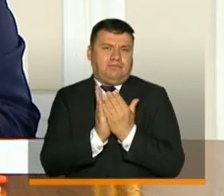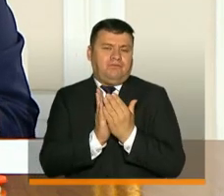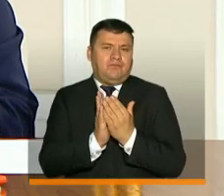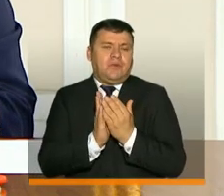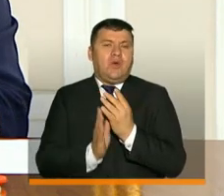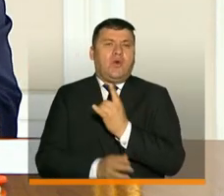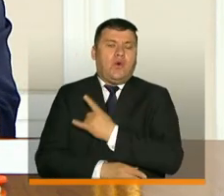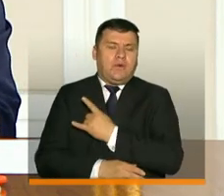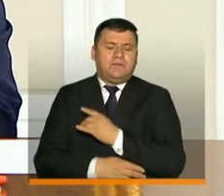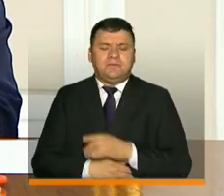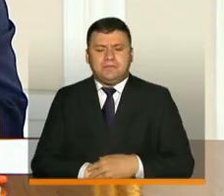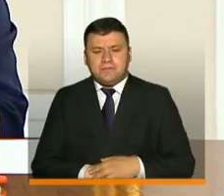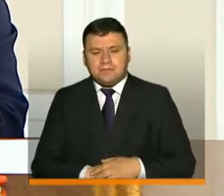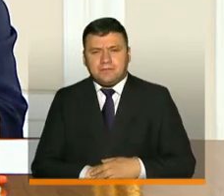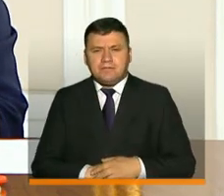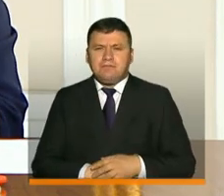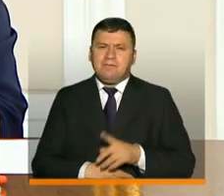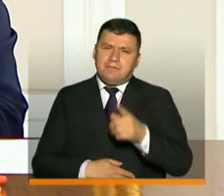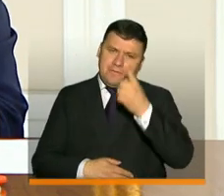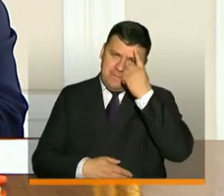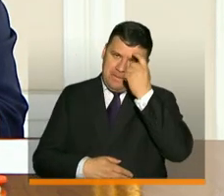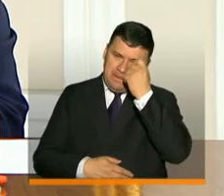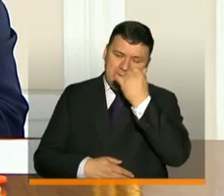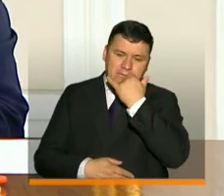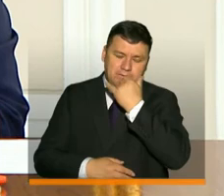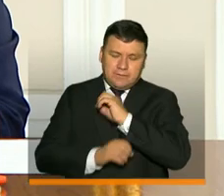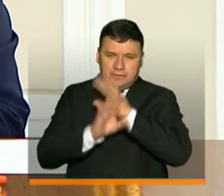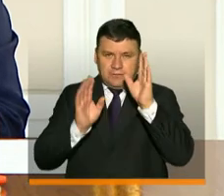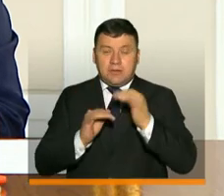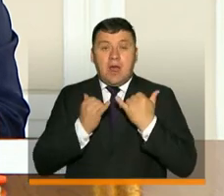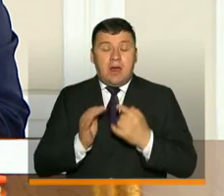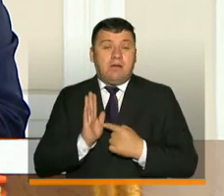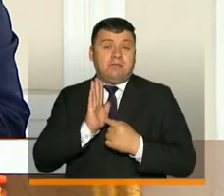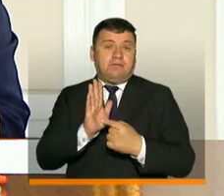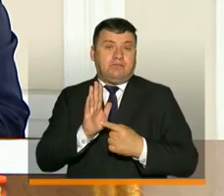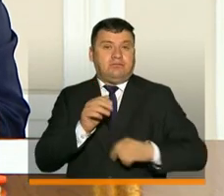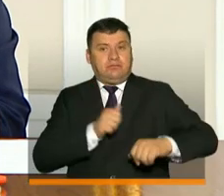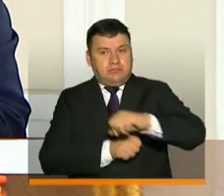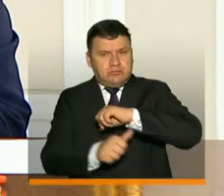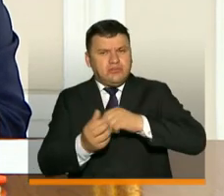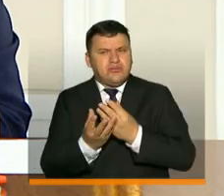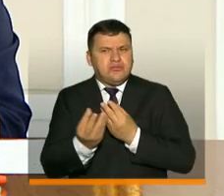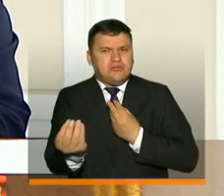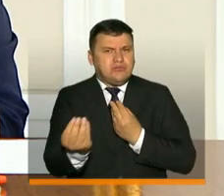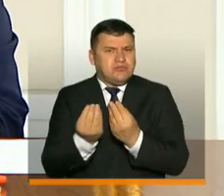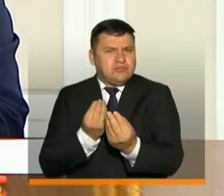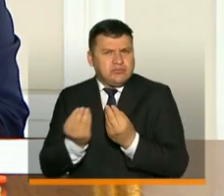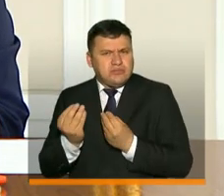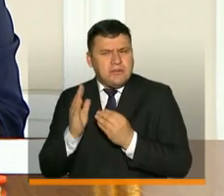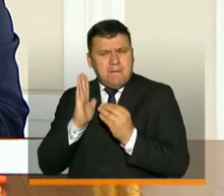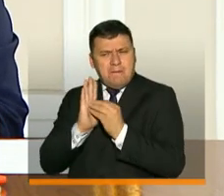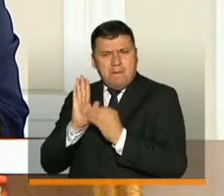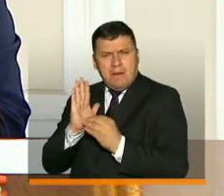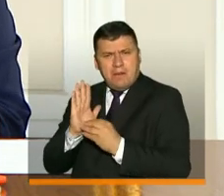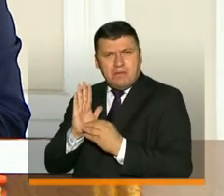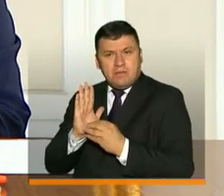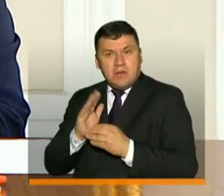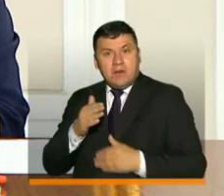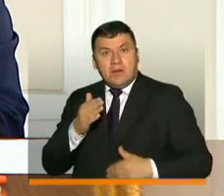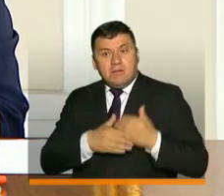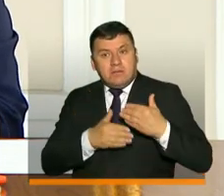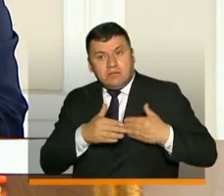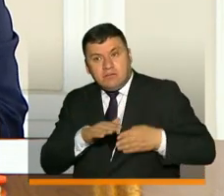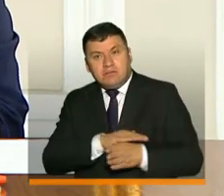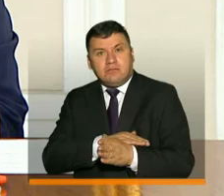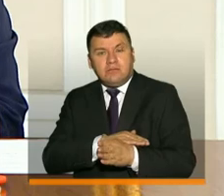superior, pero también tener en cuenta lo siguiente, el modelo de alternancia es un modelo que entra a operar